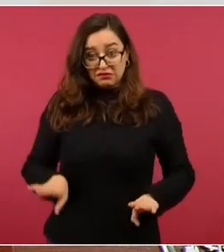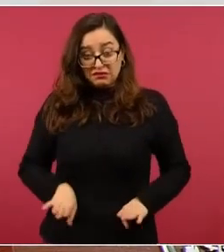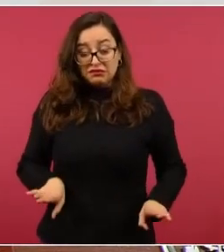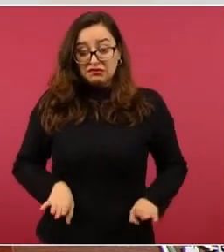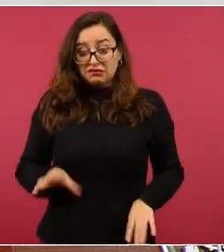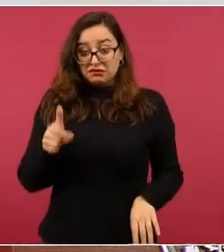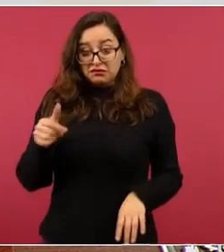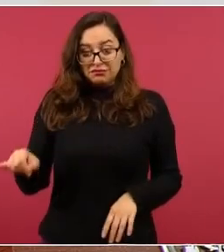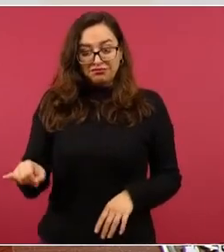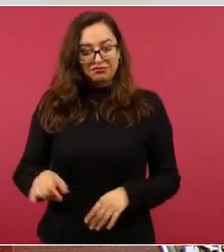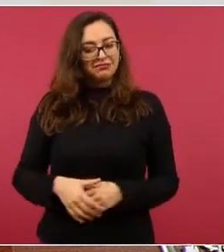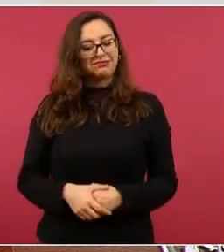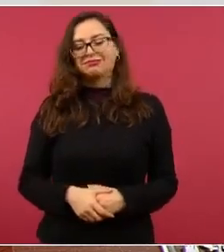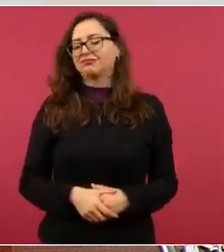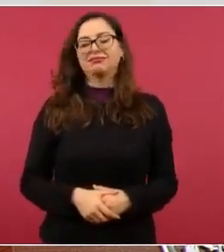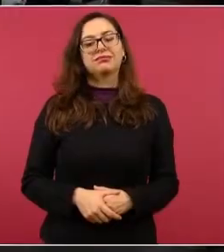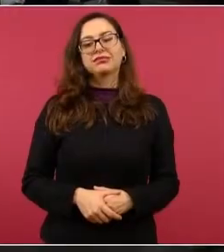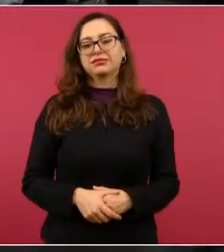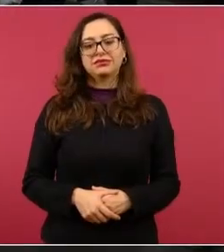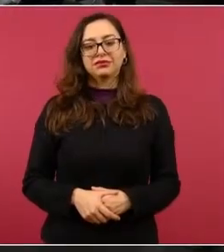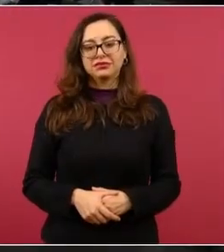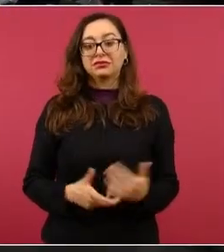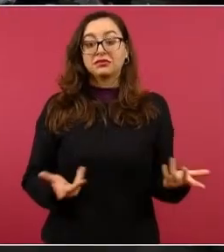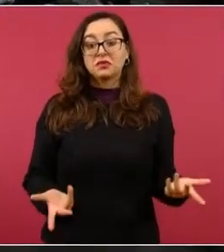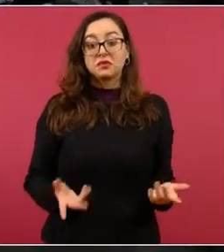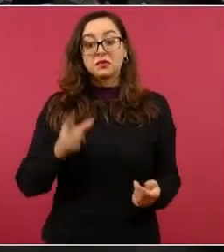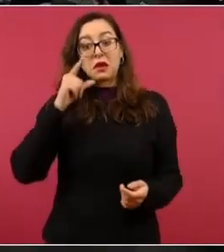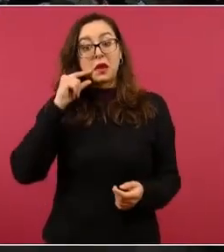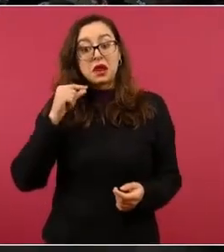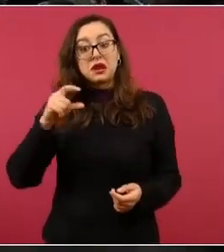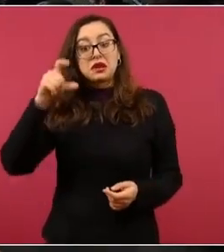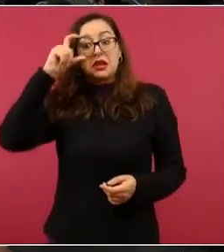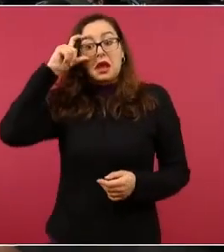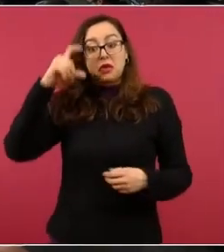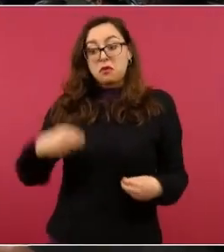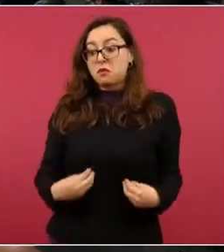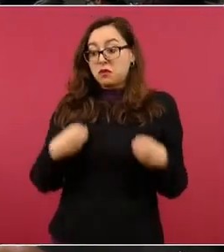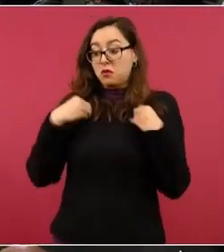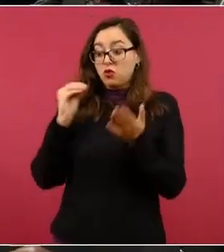Si Ricardo viviera con nosotros, anduviera.